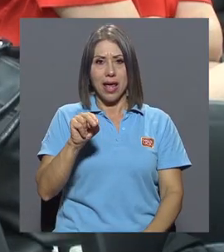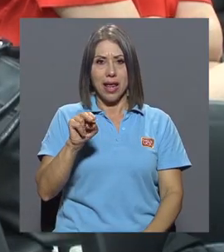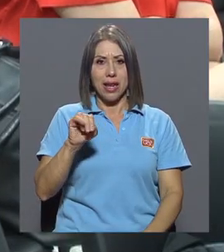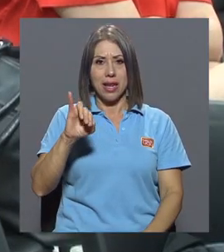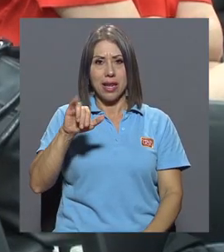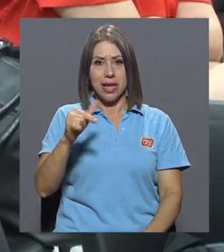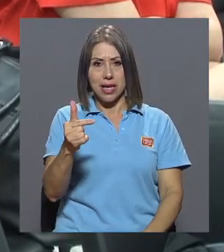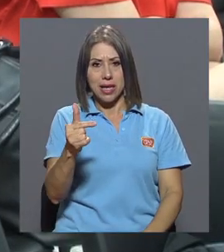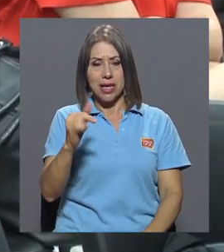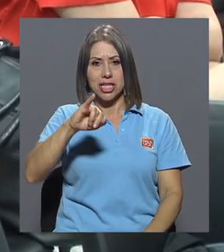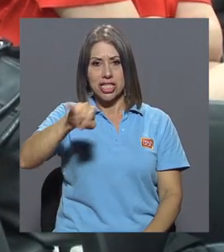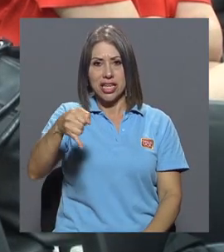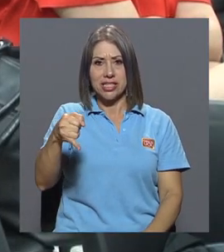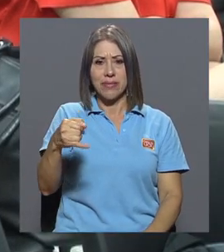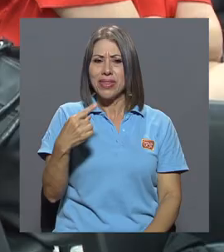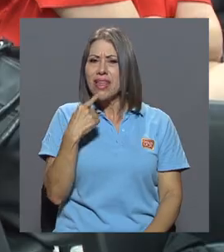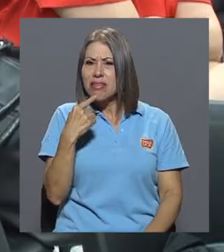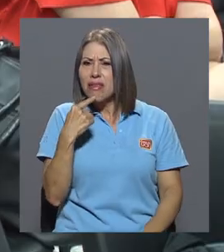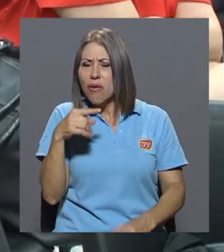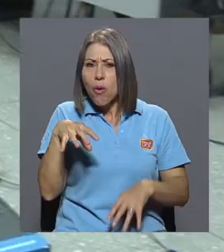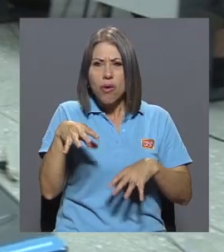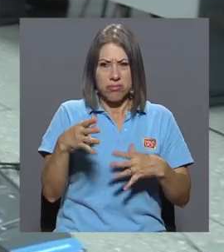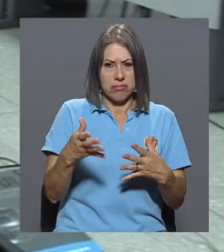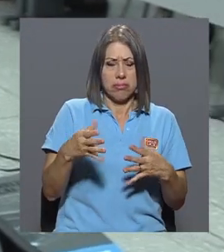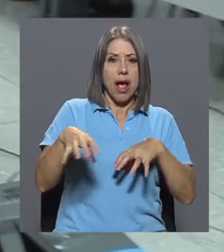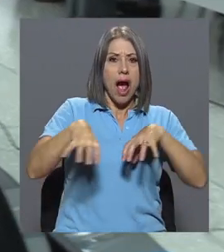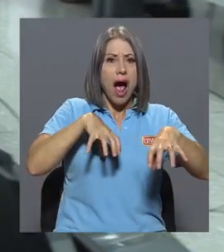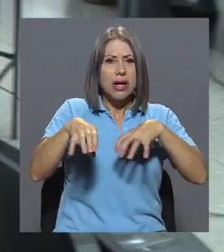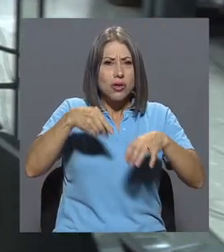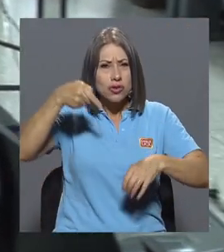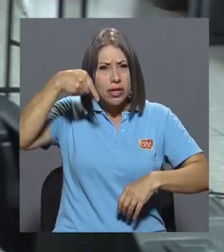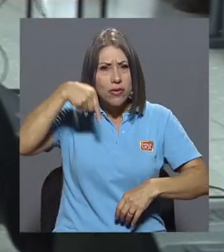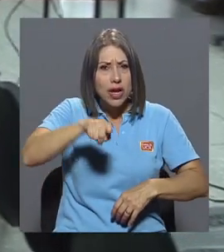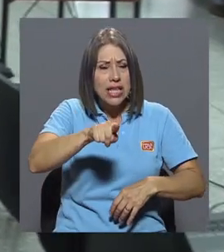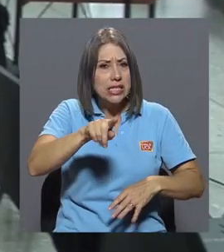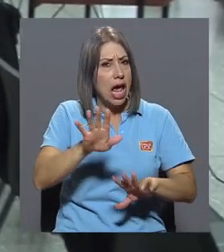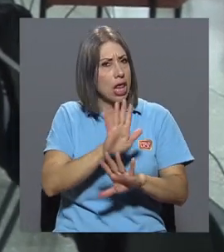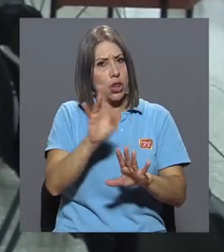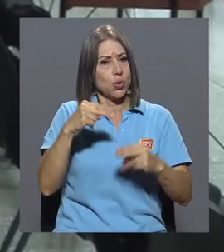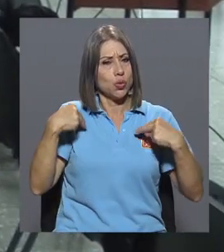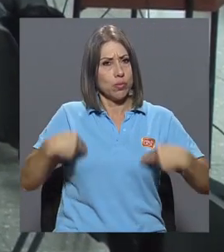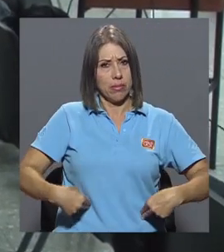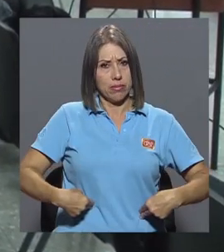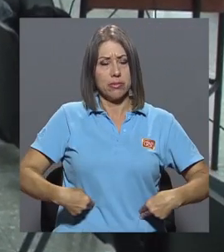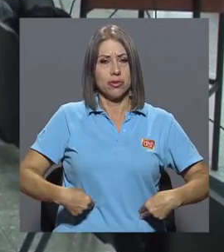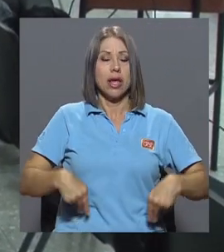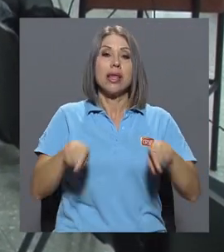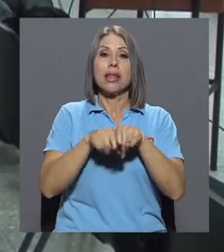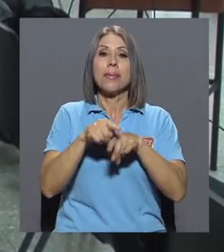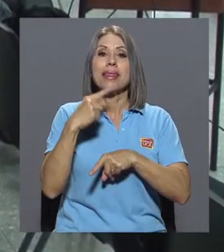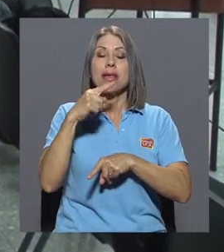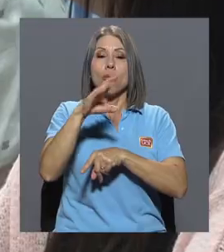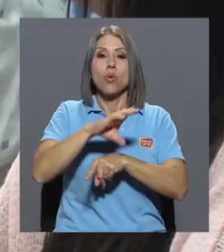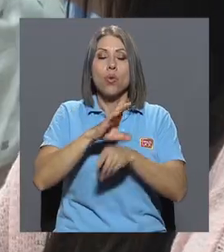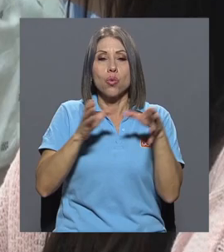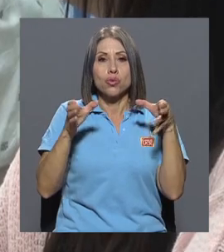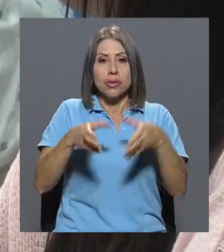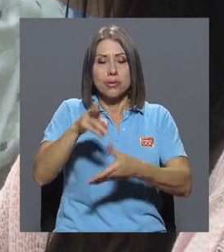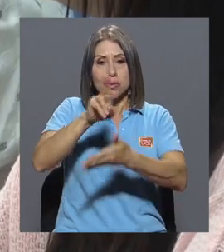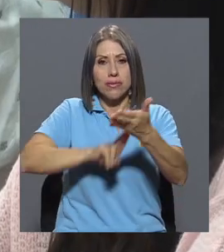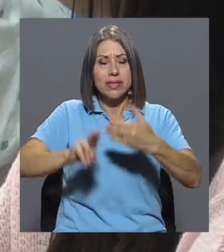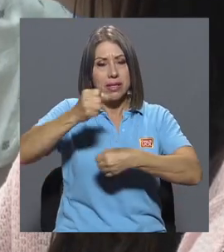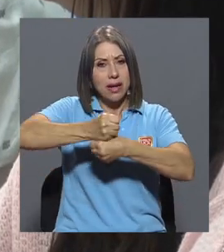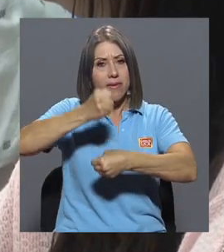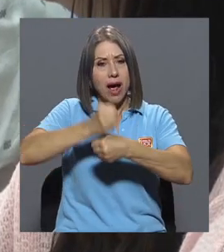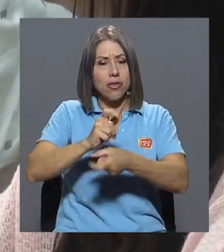calificó de inhumanos los actos de violencia dentro de su discurso y aseguró que el Consejo Universitario está trabajando en la